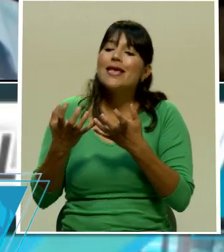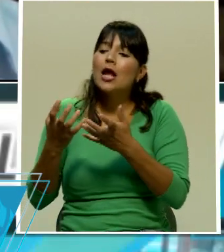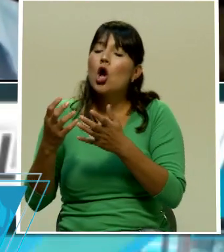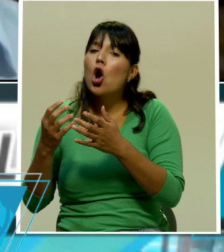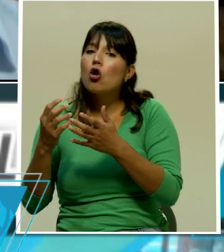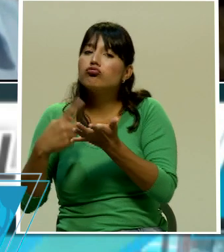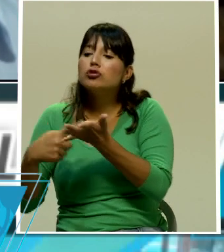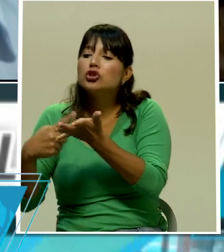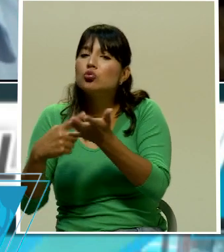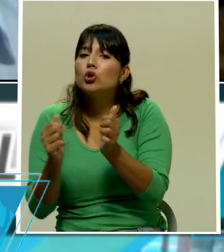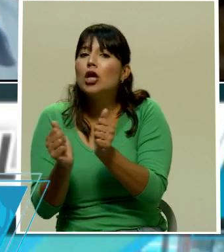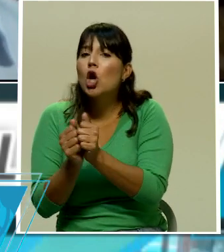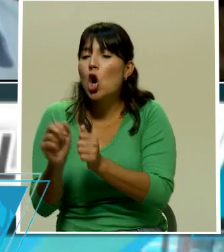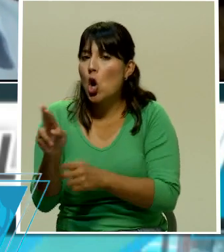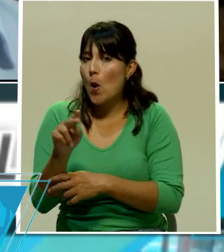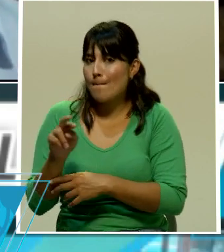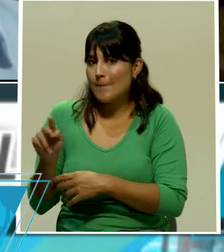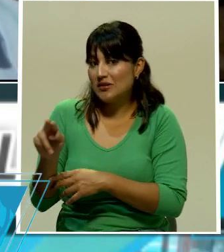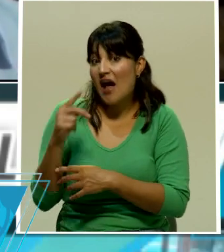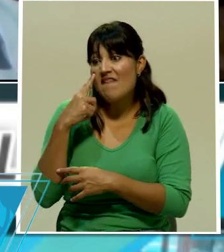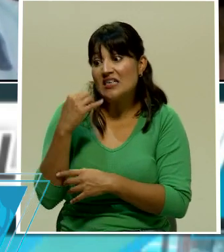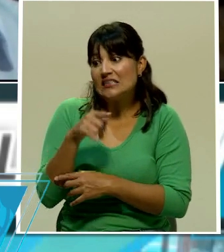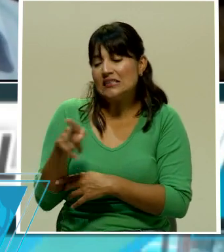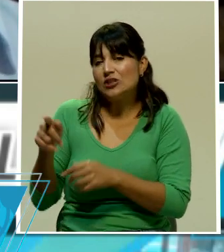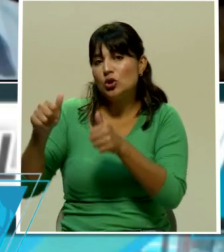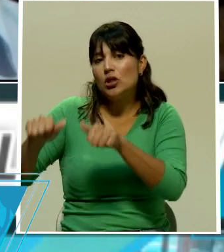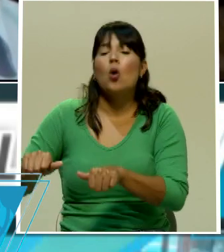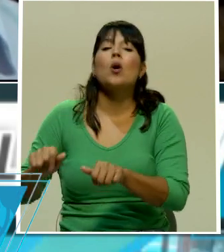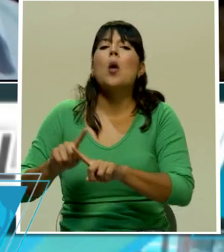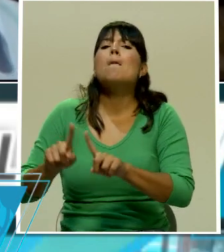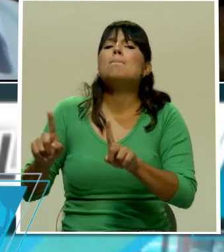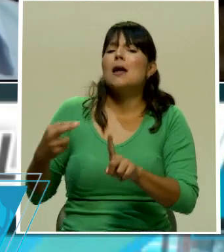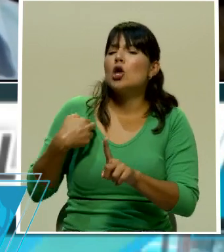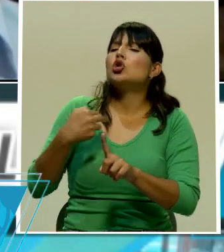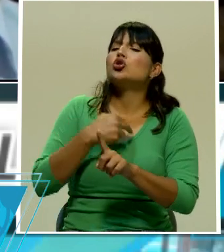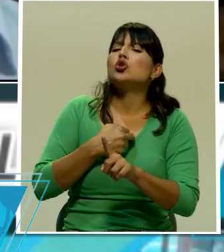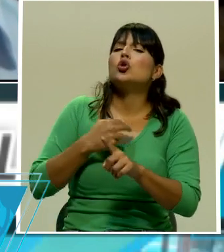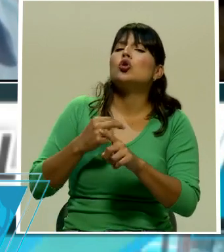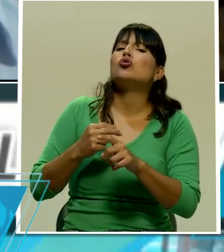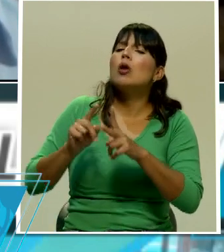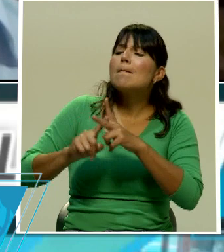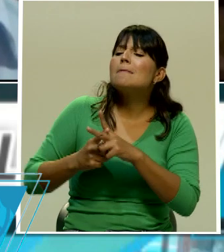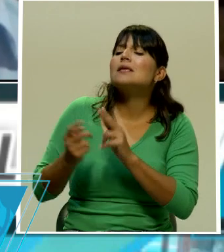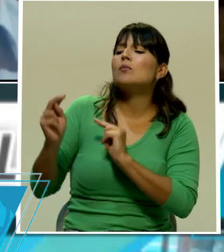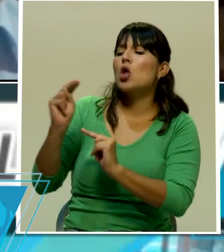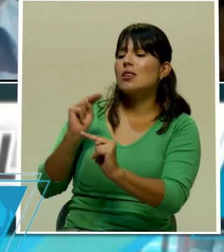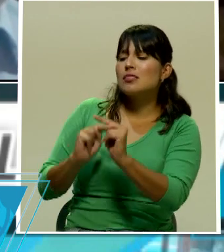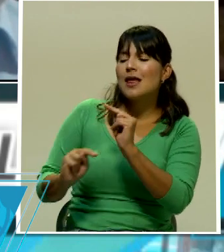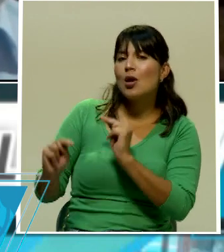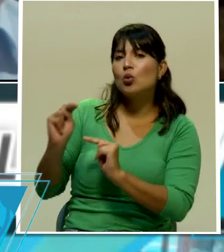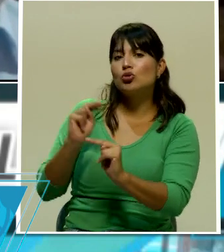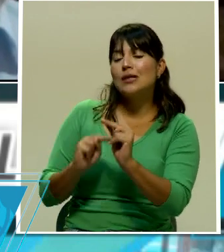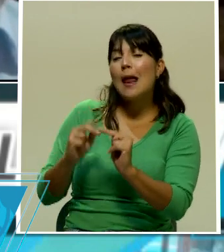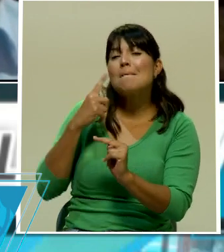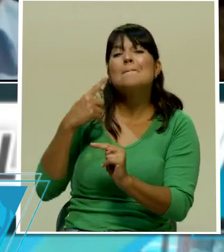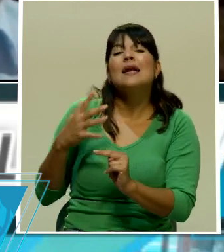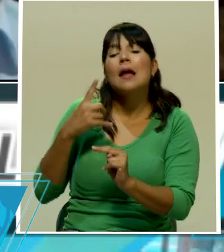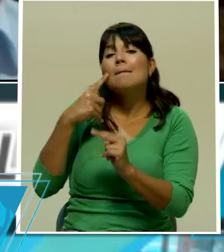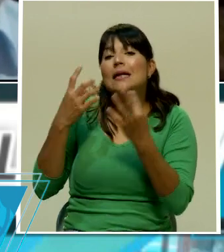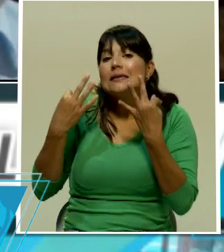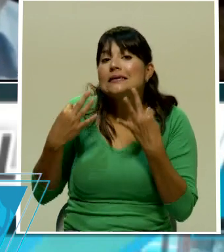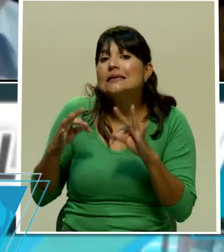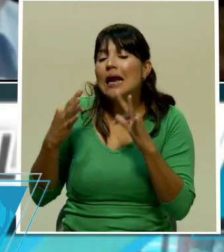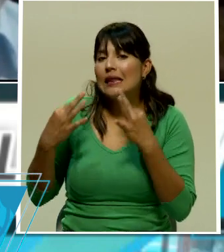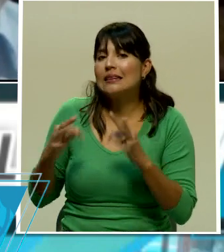misma línea pero este es un asunto que vamos a negociar a tratar para que los